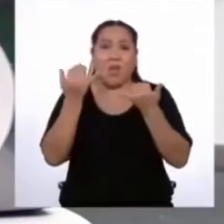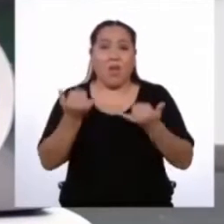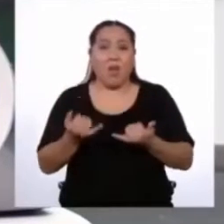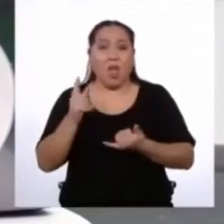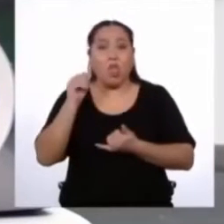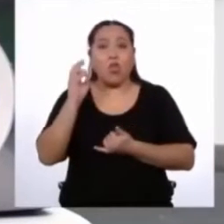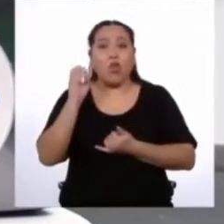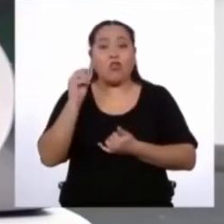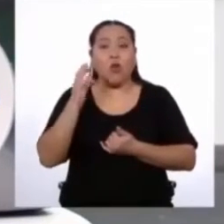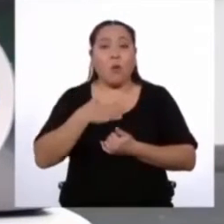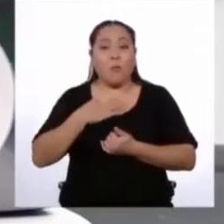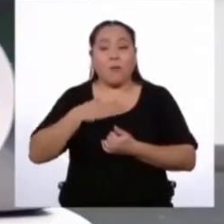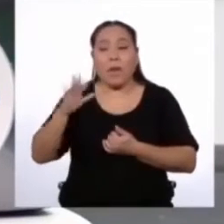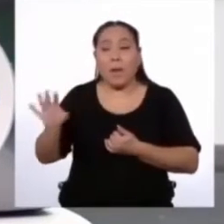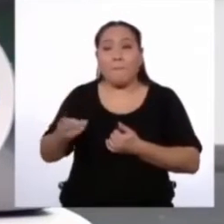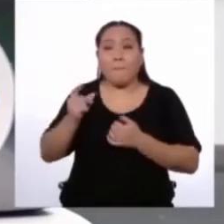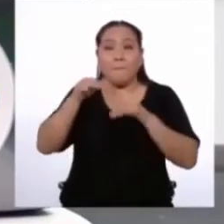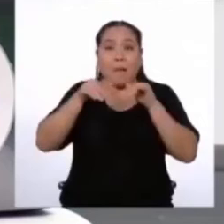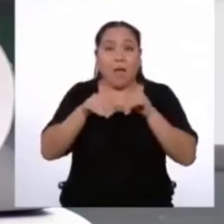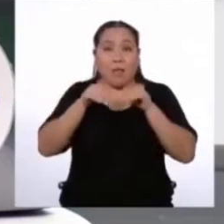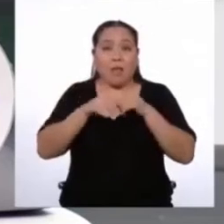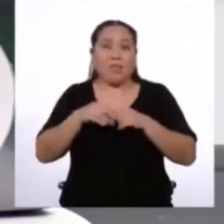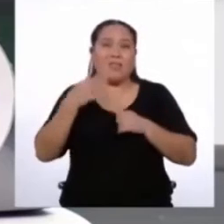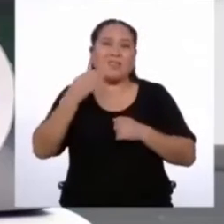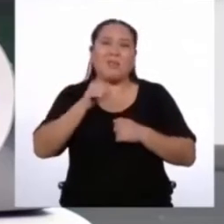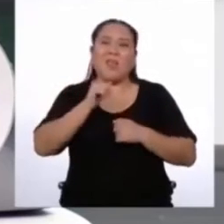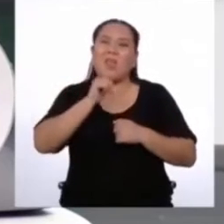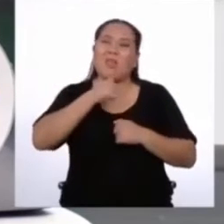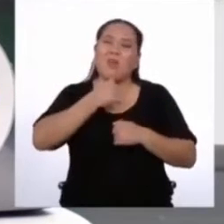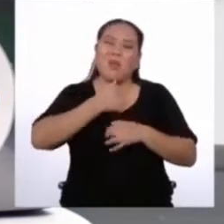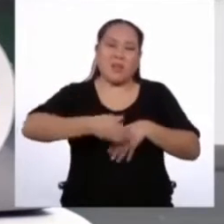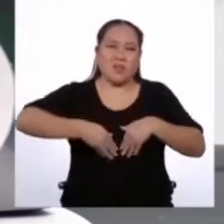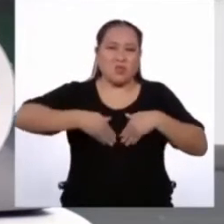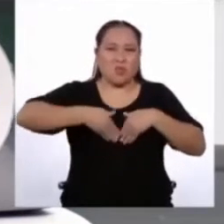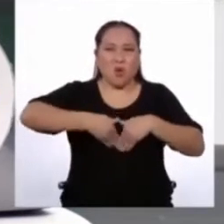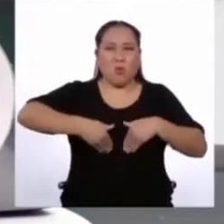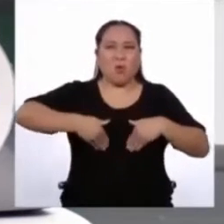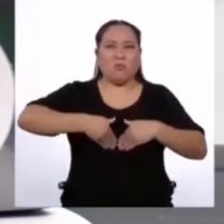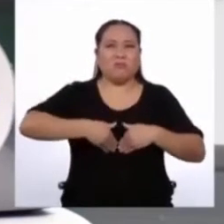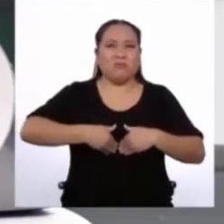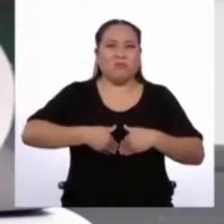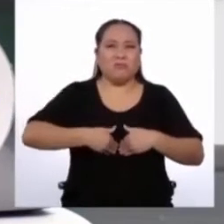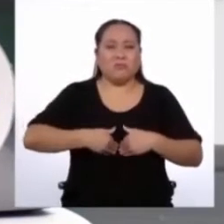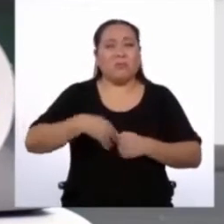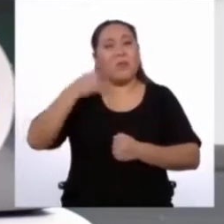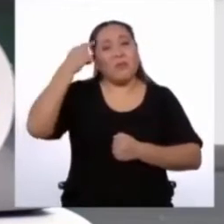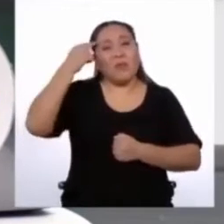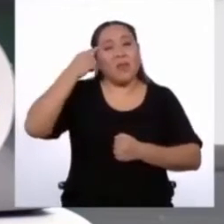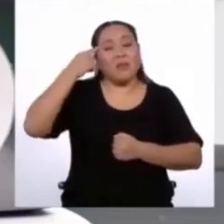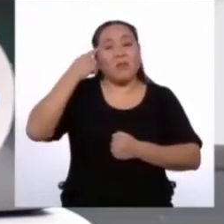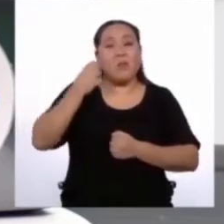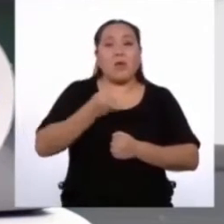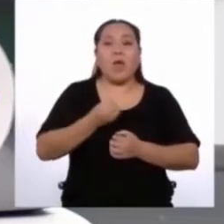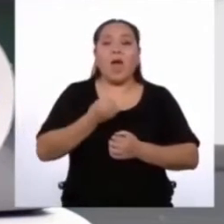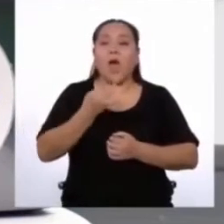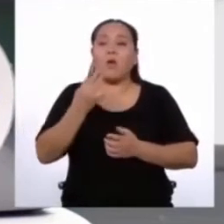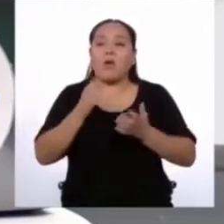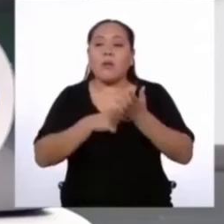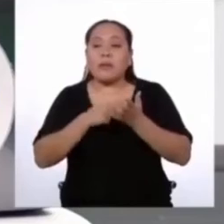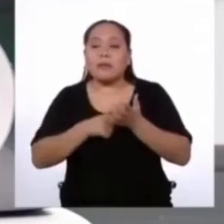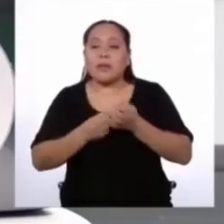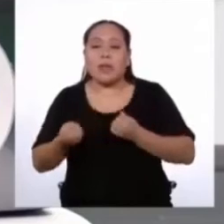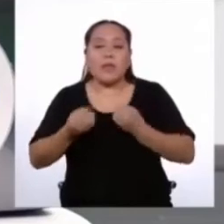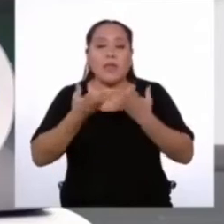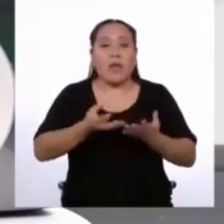que Totó, mi perrito, siempre se enferma de la barriga. No estoy tan seguro, pero creo que es porque a veces le damos de comer doble.